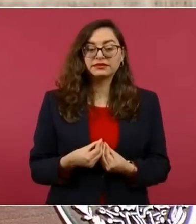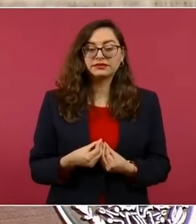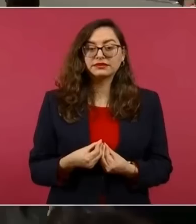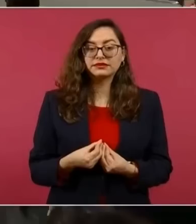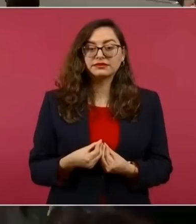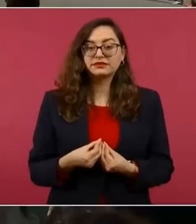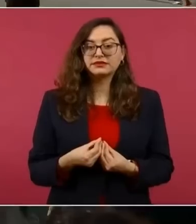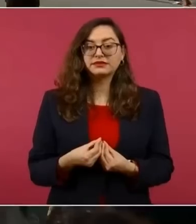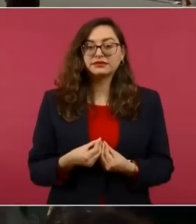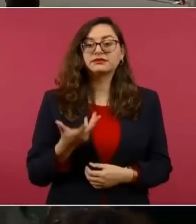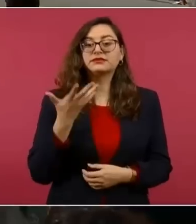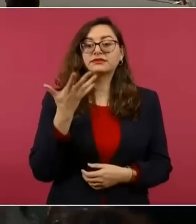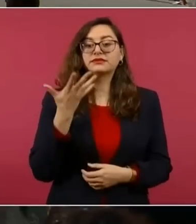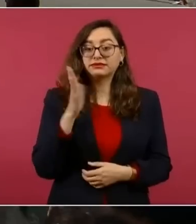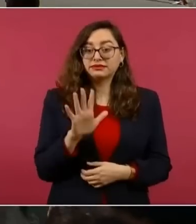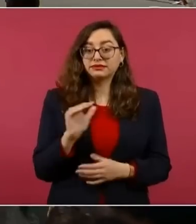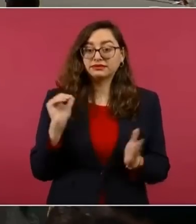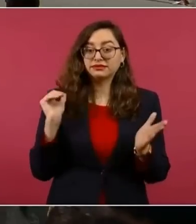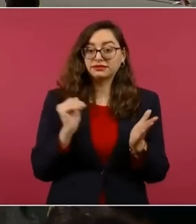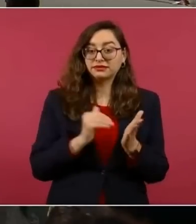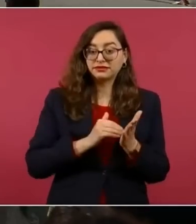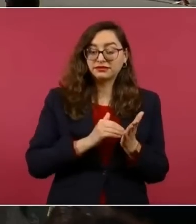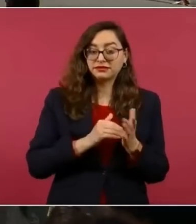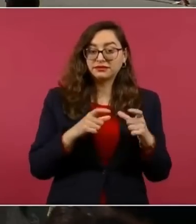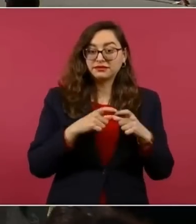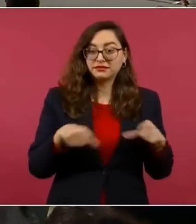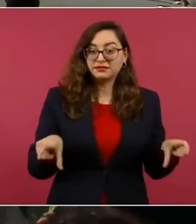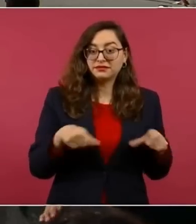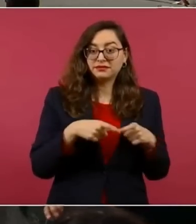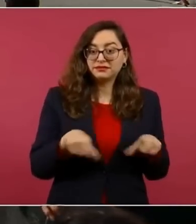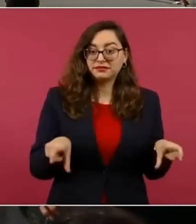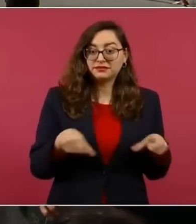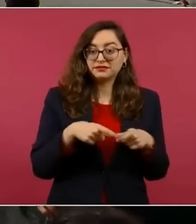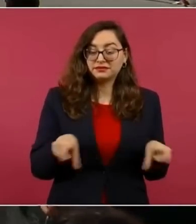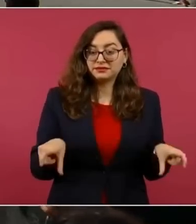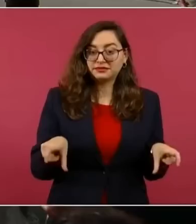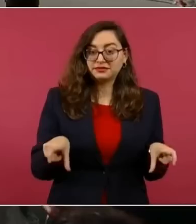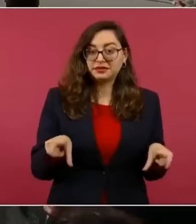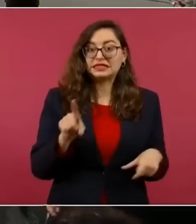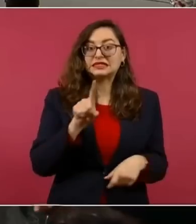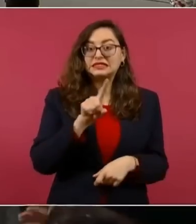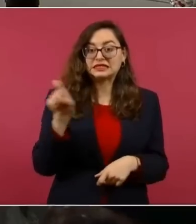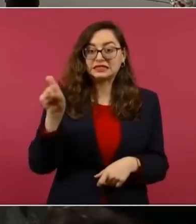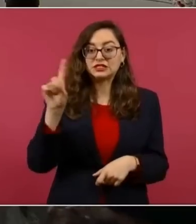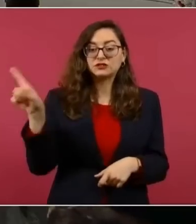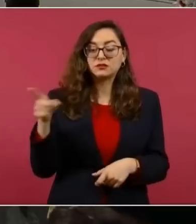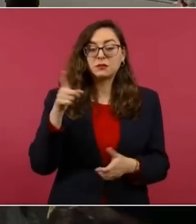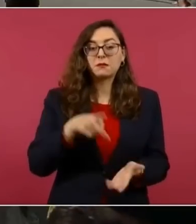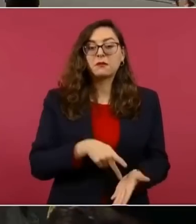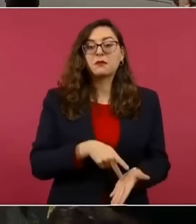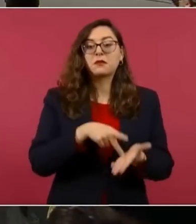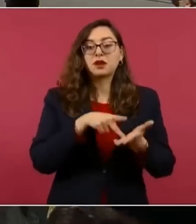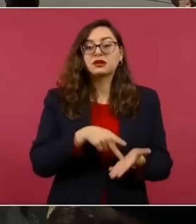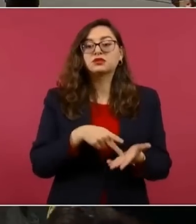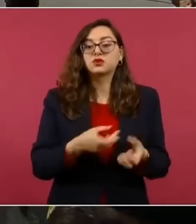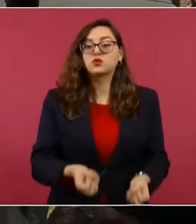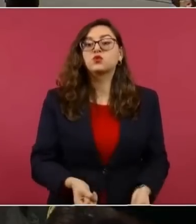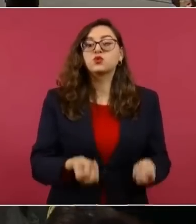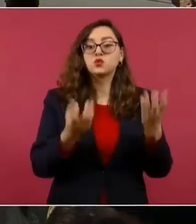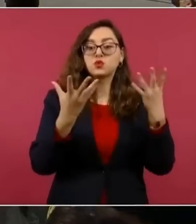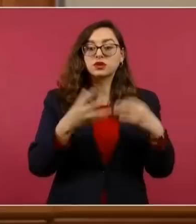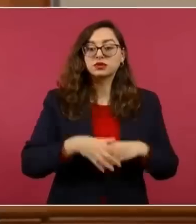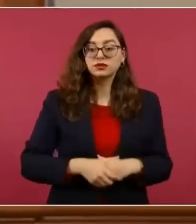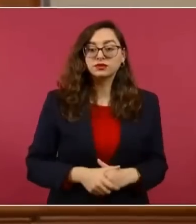una cuanta? 10 mil billetes. ¿De 100 dólares? ¿De 100 dólares? ¿Cuánto pesa? 10